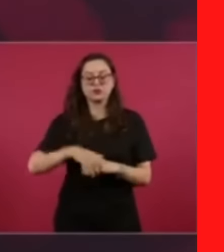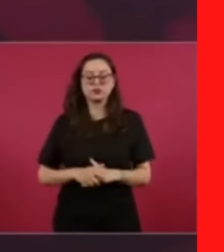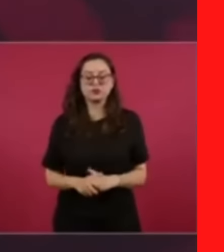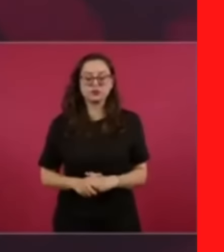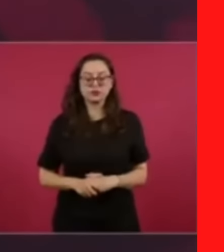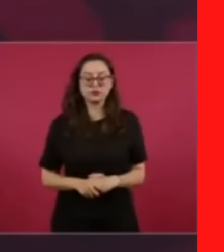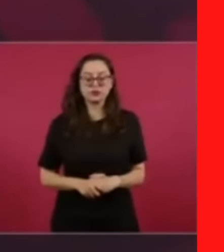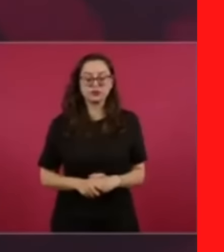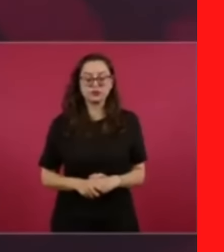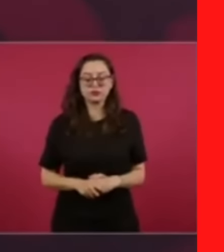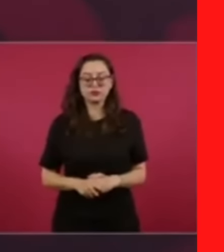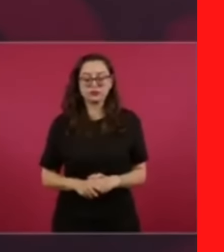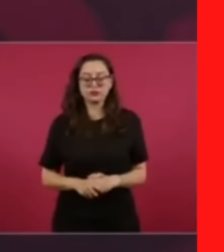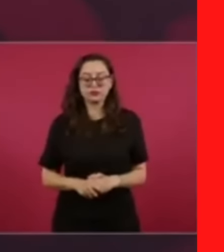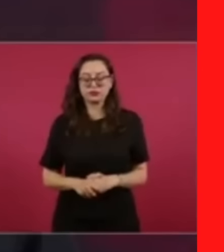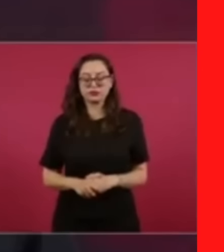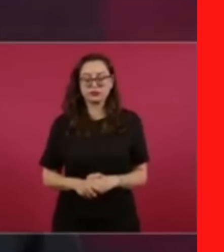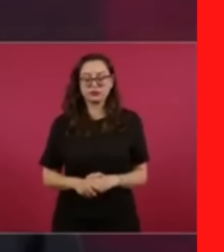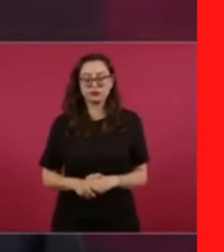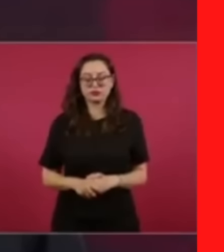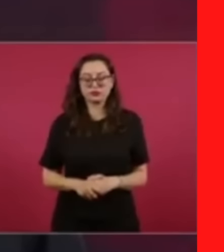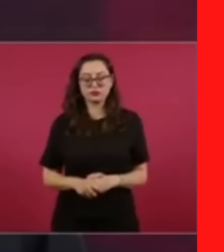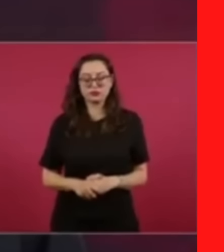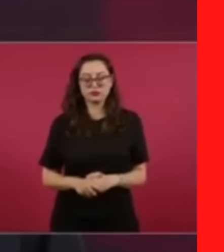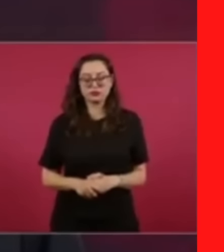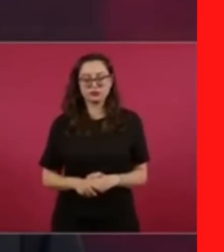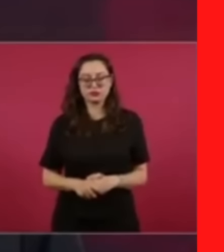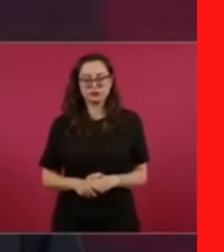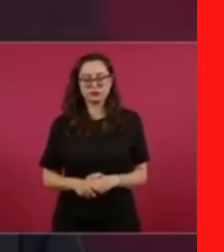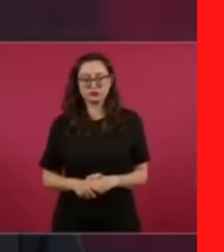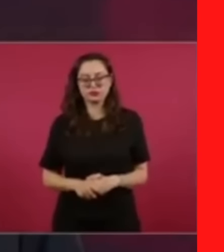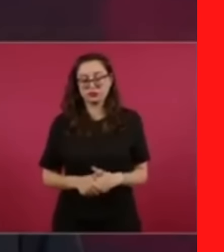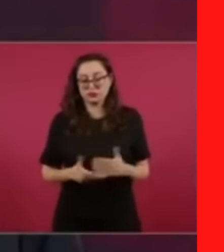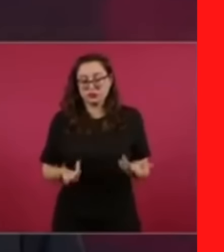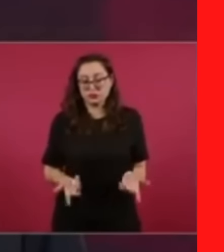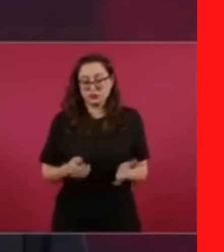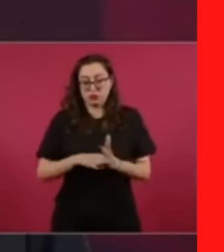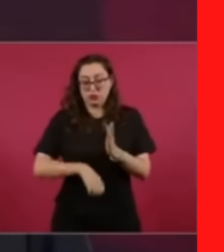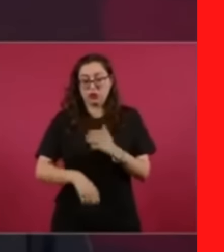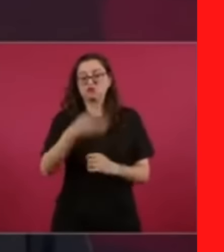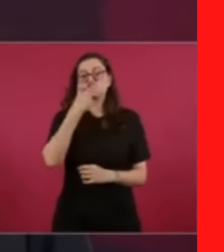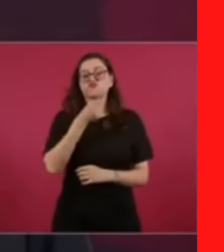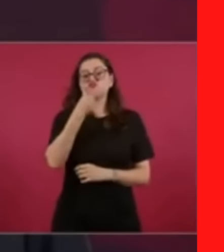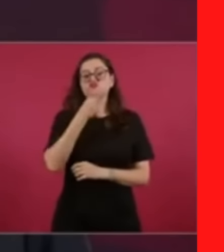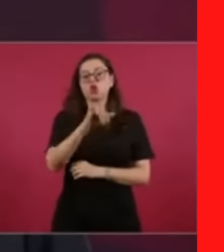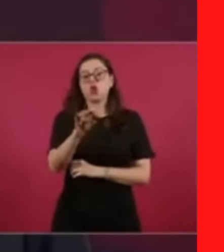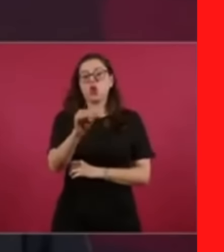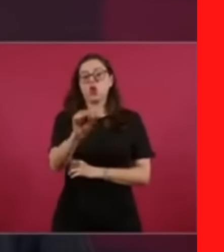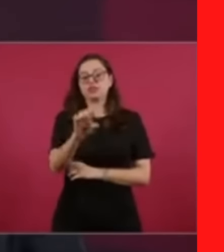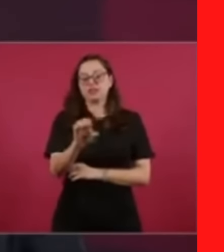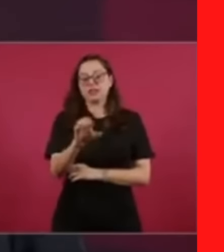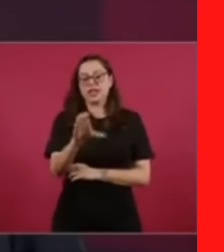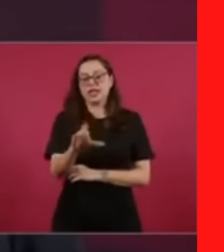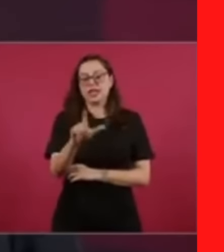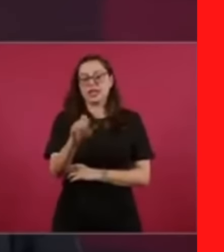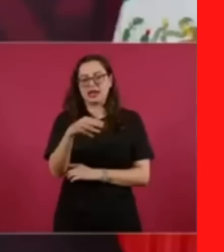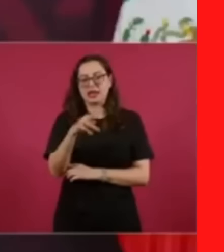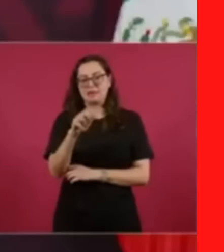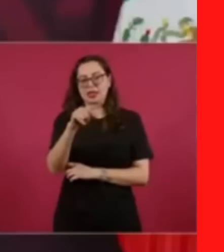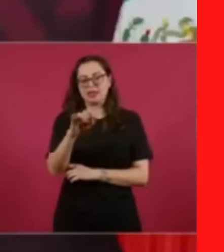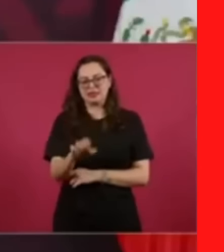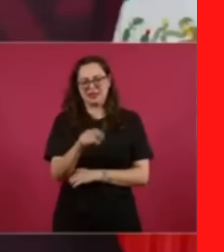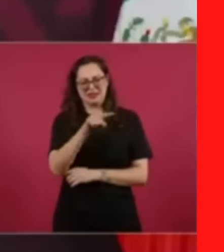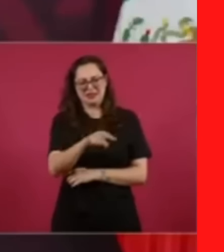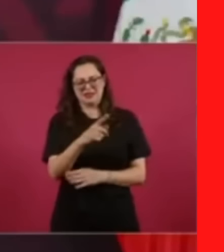aquí hemos hablado del caso de José Clemente Orozco, el gran muralista.